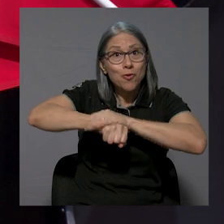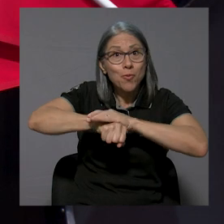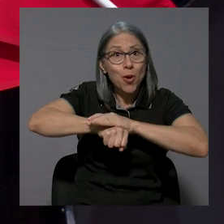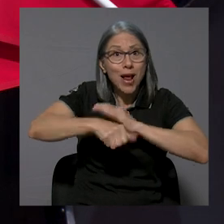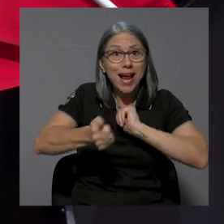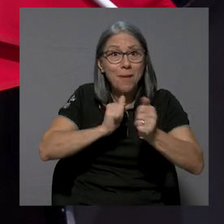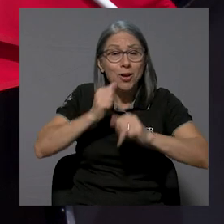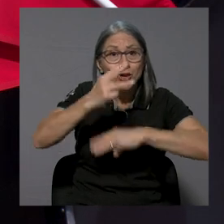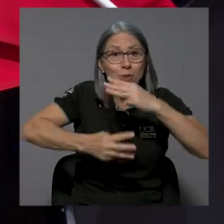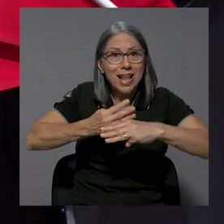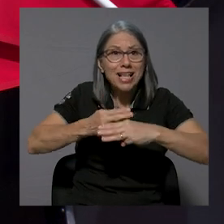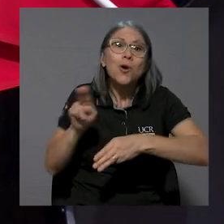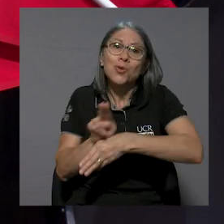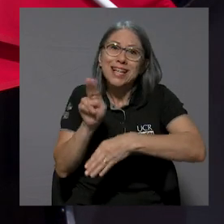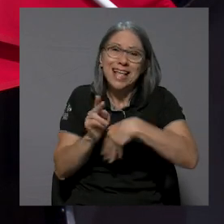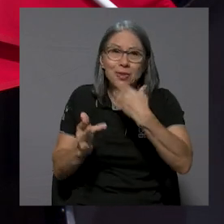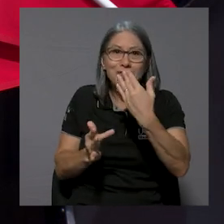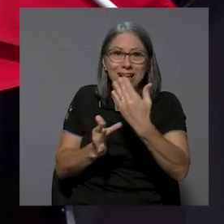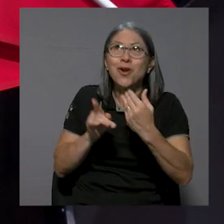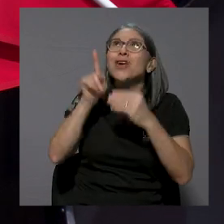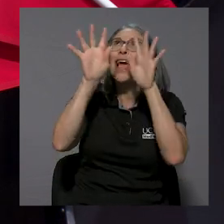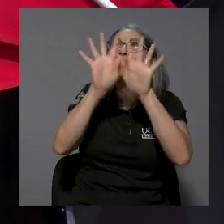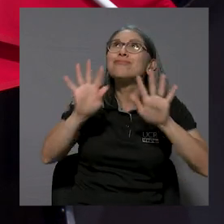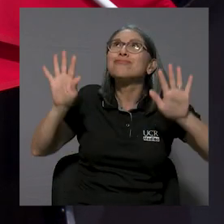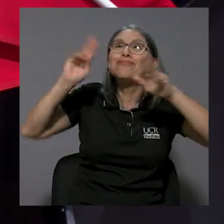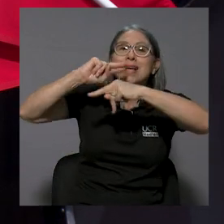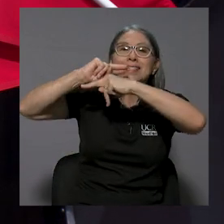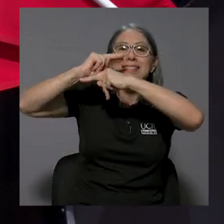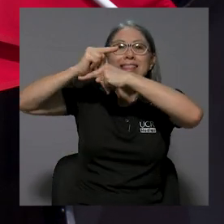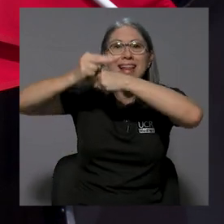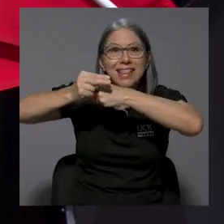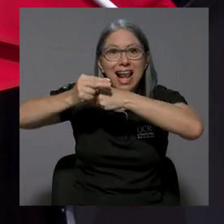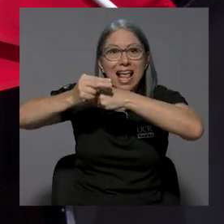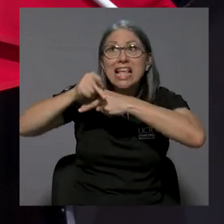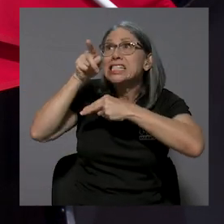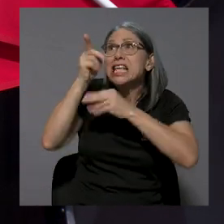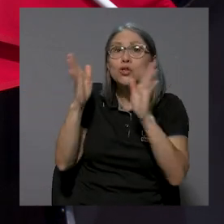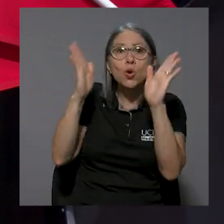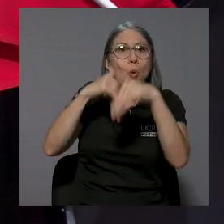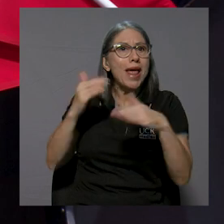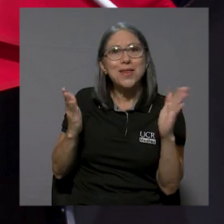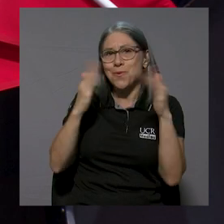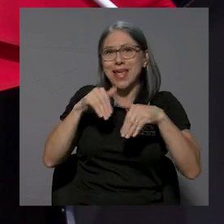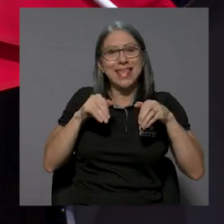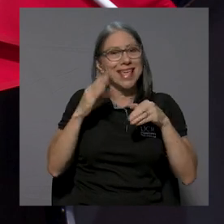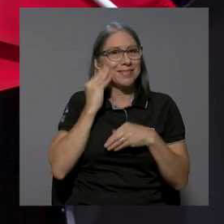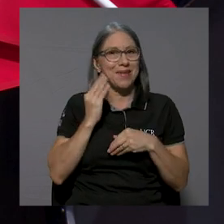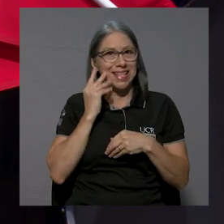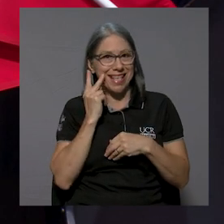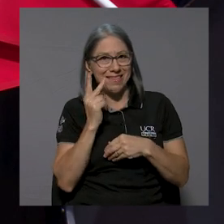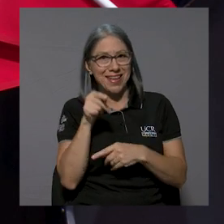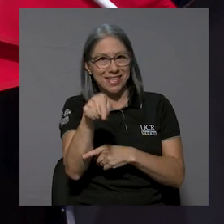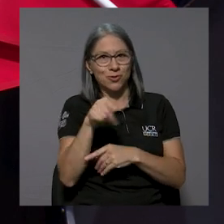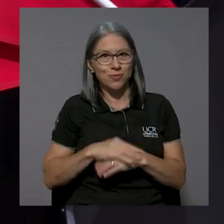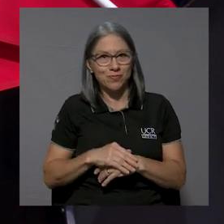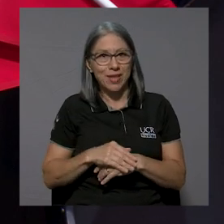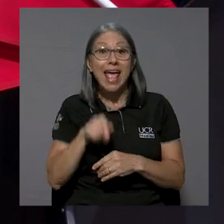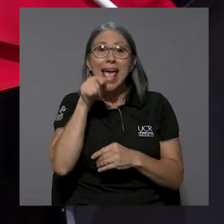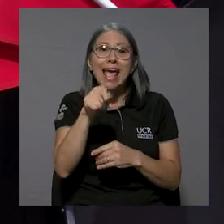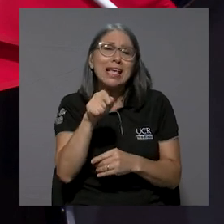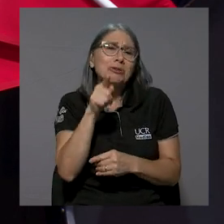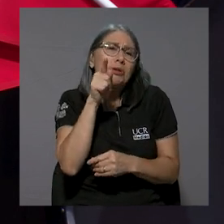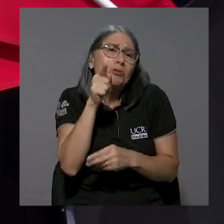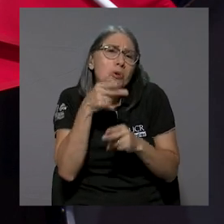literalmente utilizando tecnología satelital, sin ella no podríamos tener esa experiencia. Eso es un muy pequeño